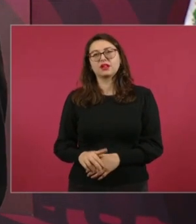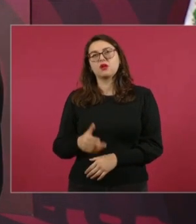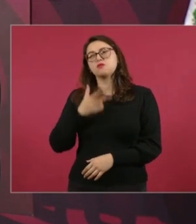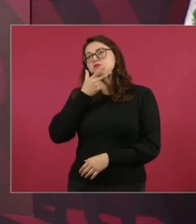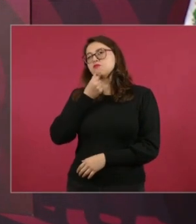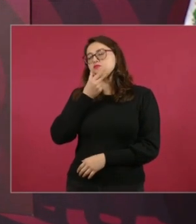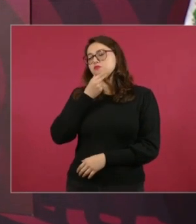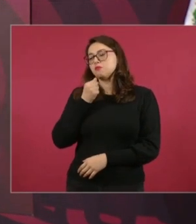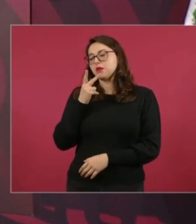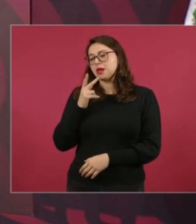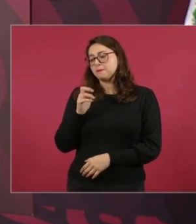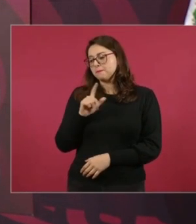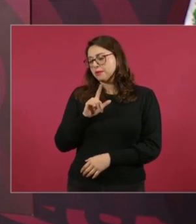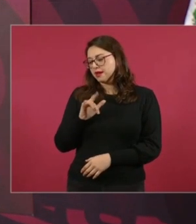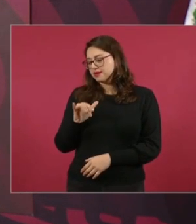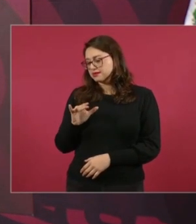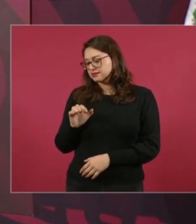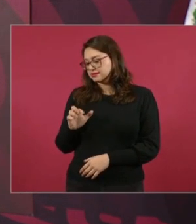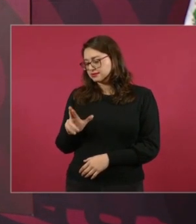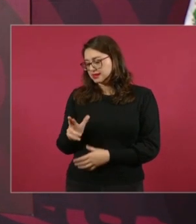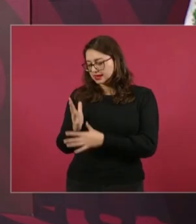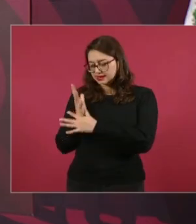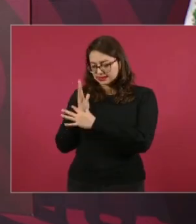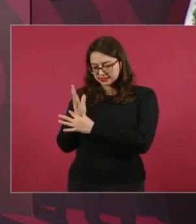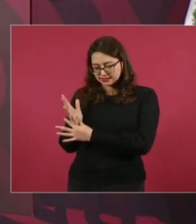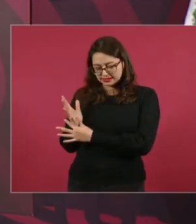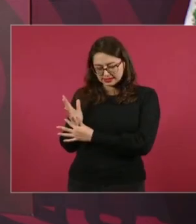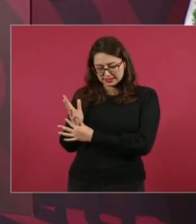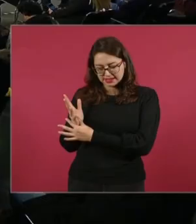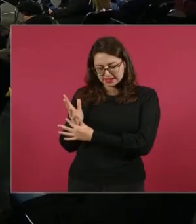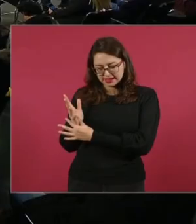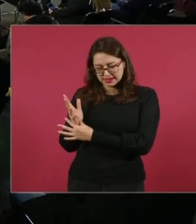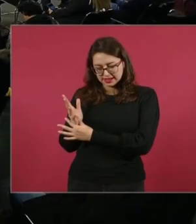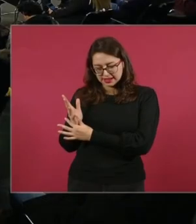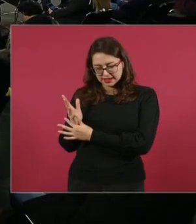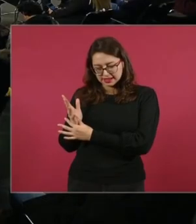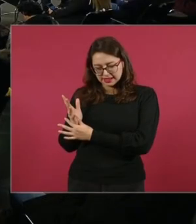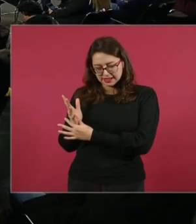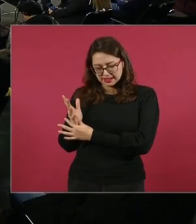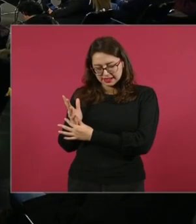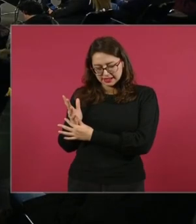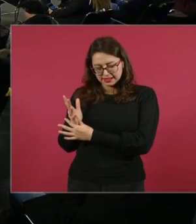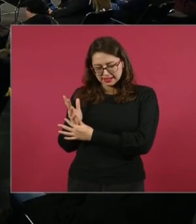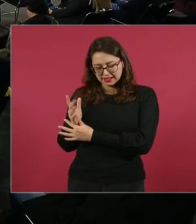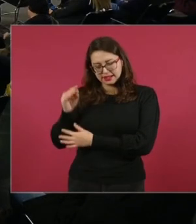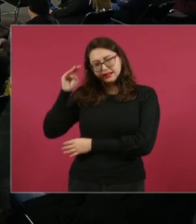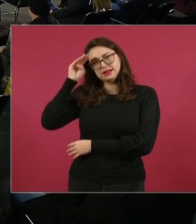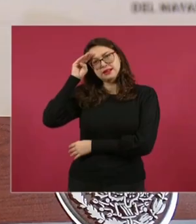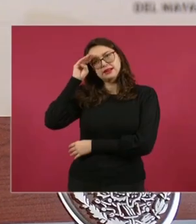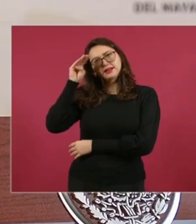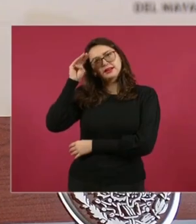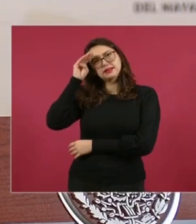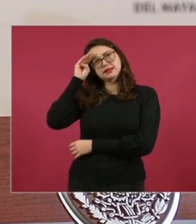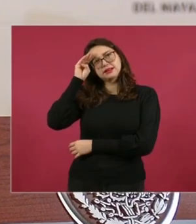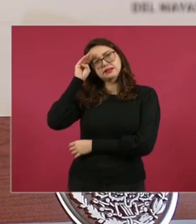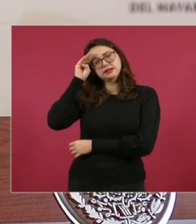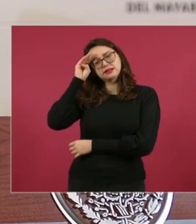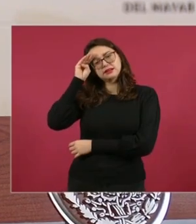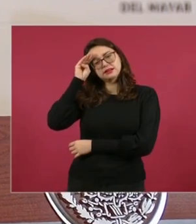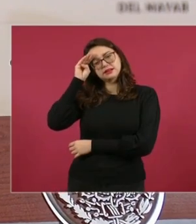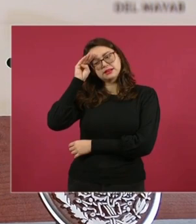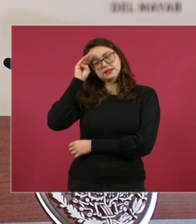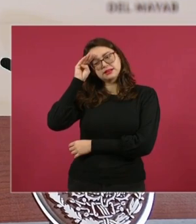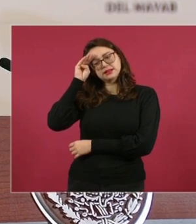primer día de